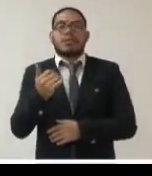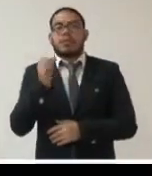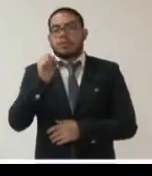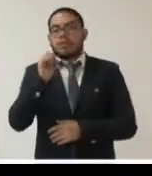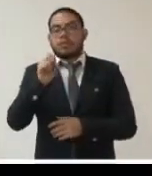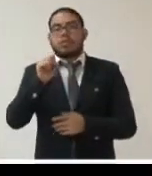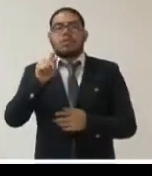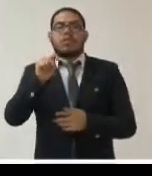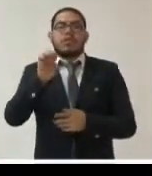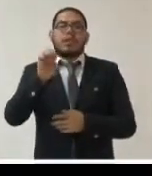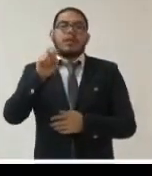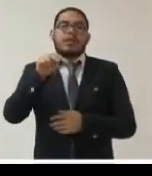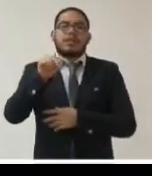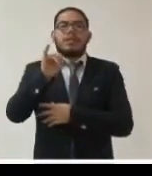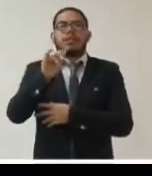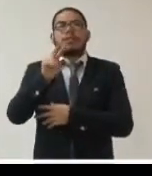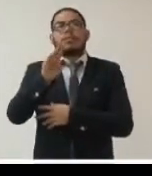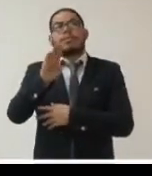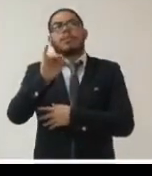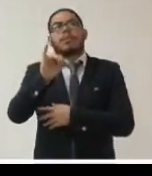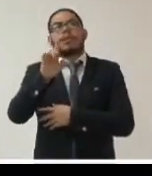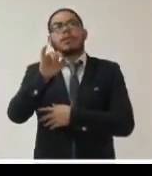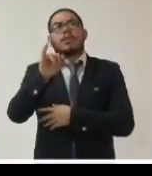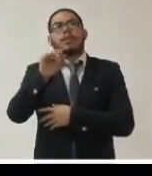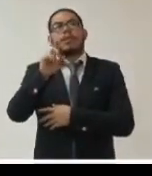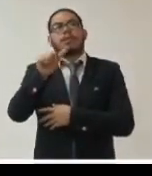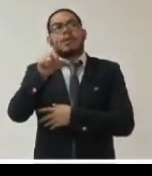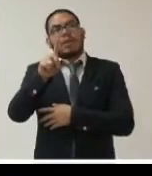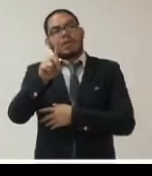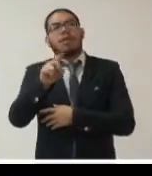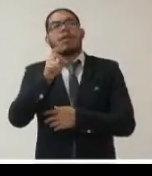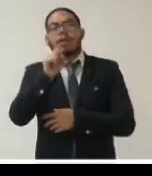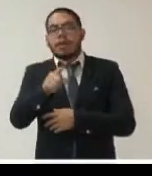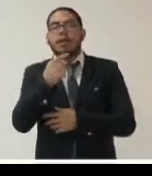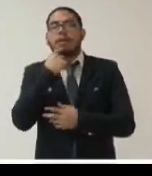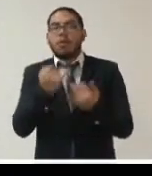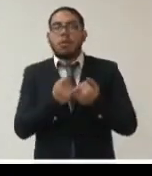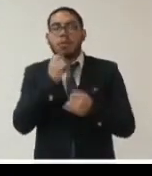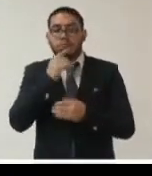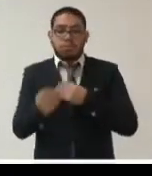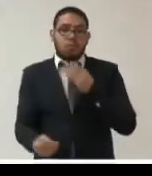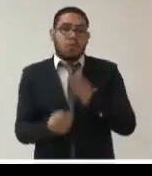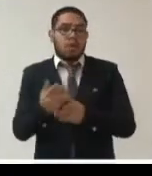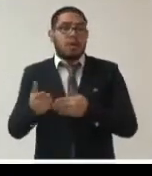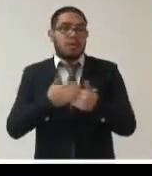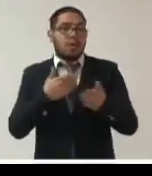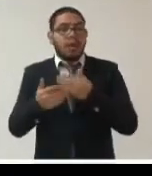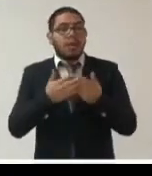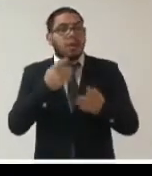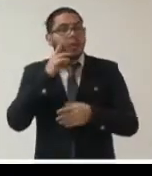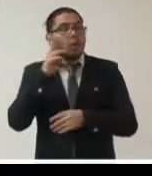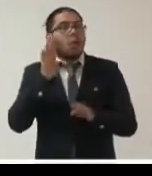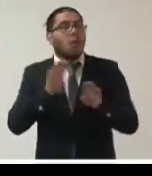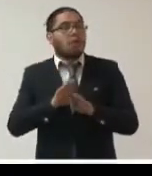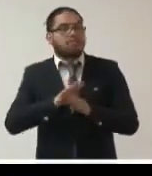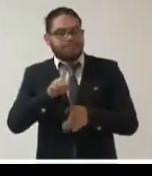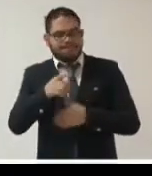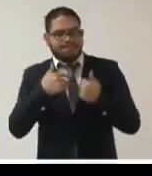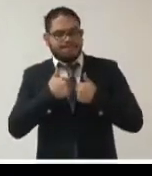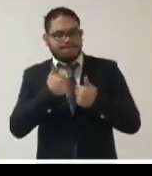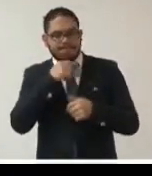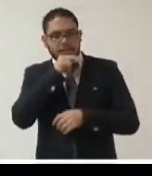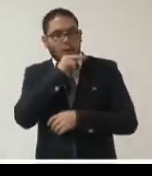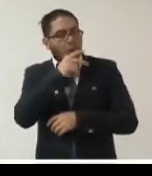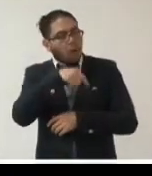mensaje que estamos recalcando muchísimo privacidad es compatible con innovación y es compatible también con nuestra preocupación